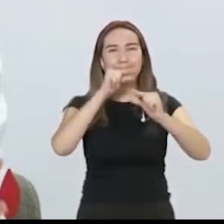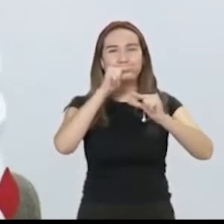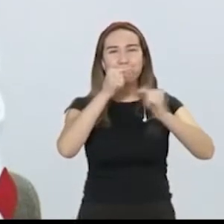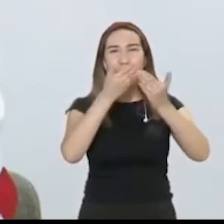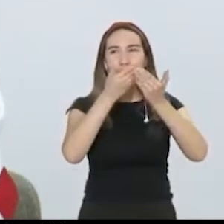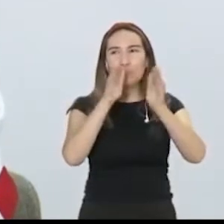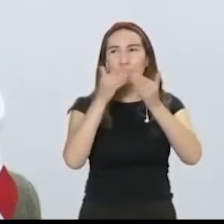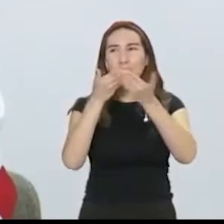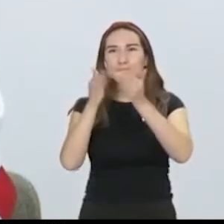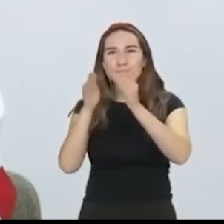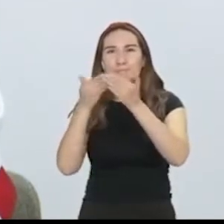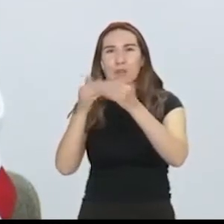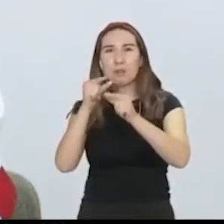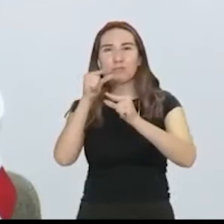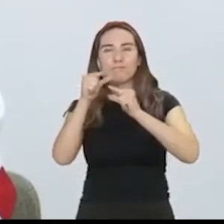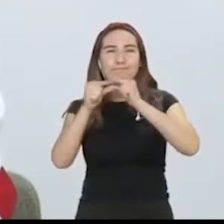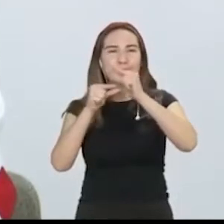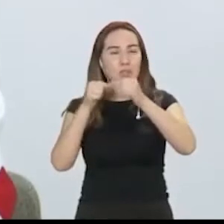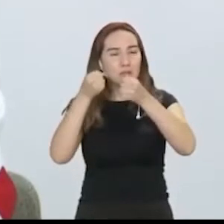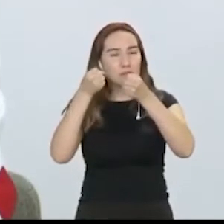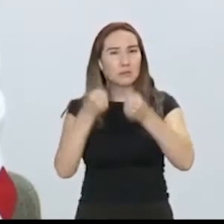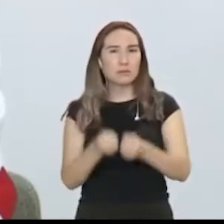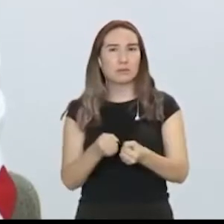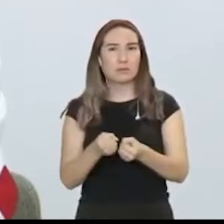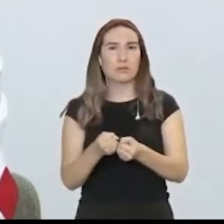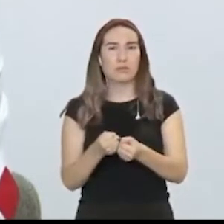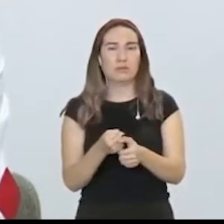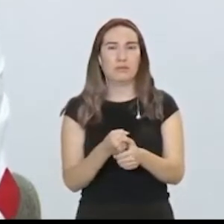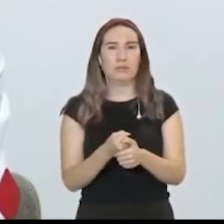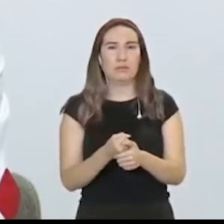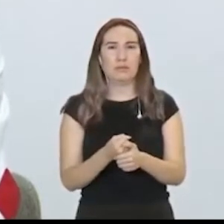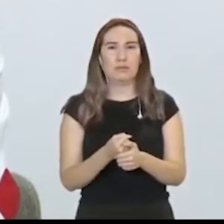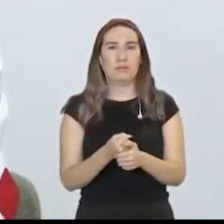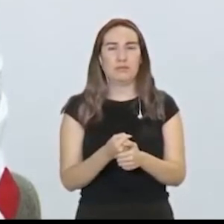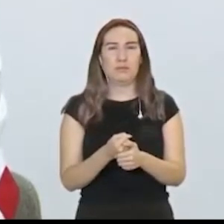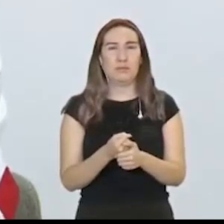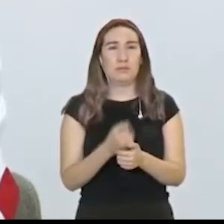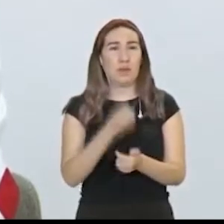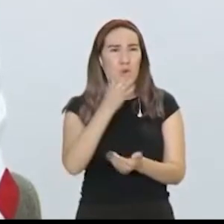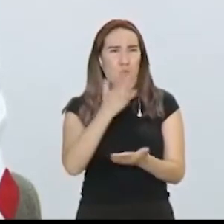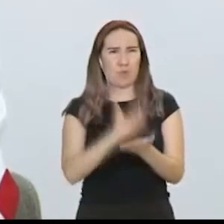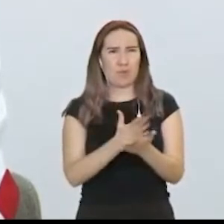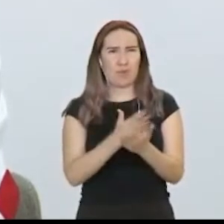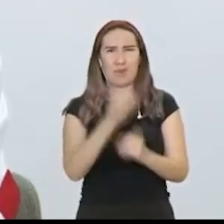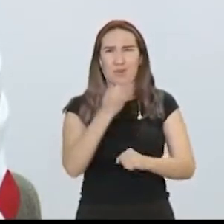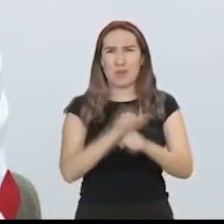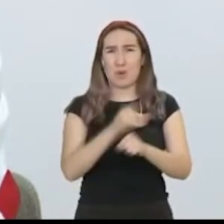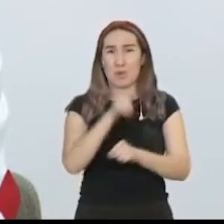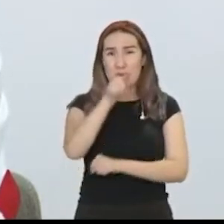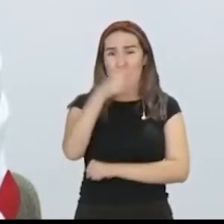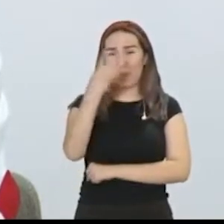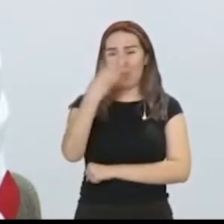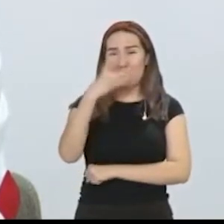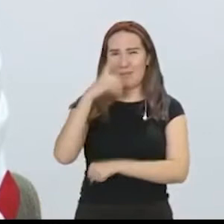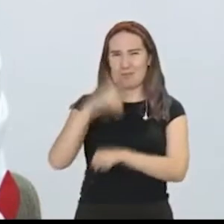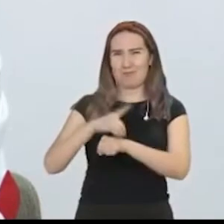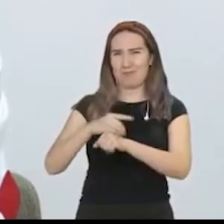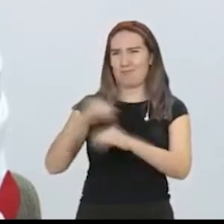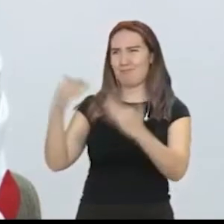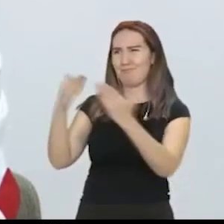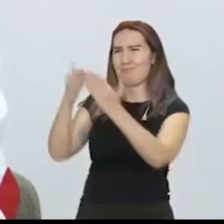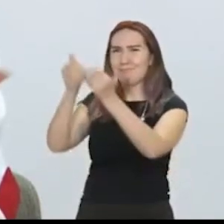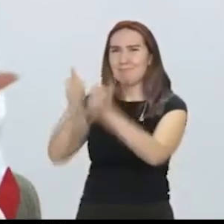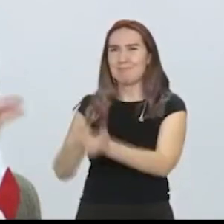tenemos que ir abriendo de manera segura. Y lo único que va a suceder es que te van a aislar 14 días de manera estricta en tu